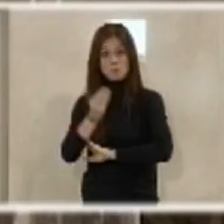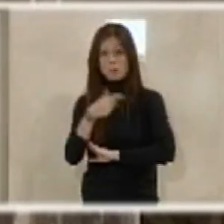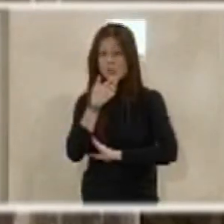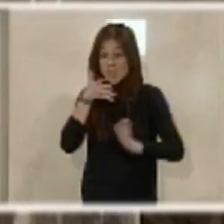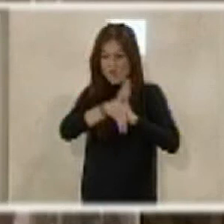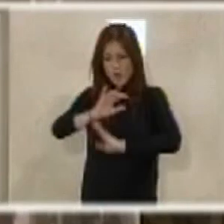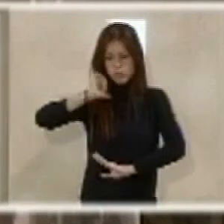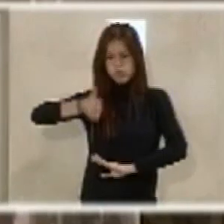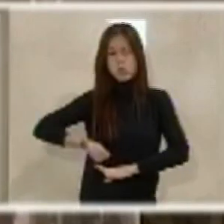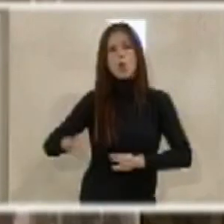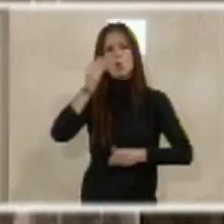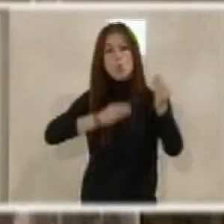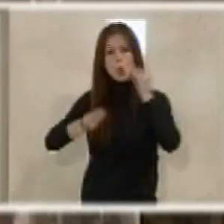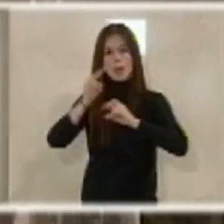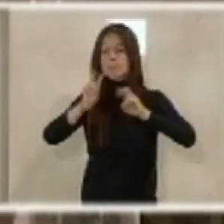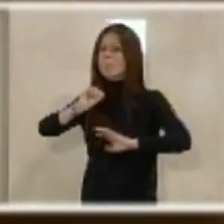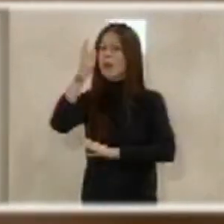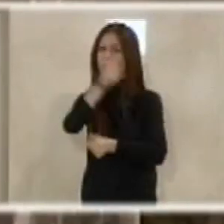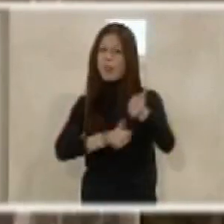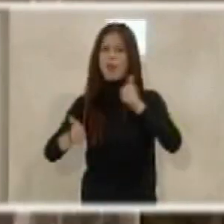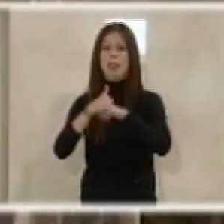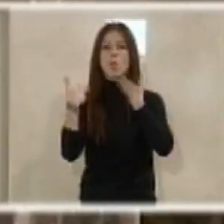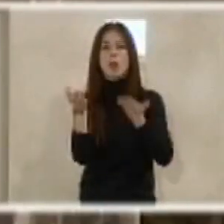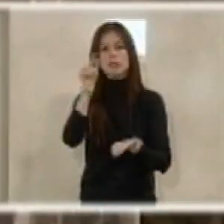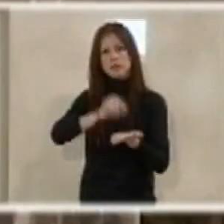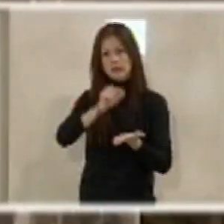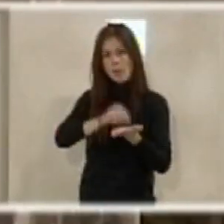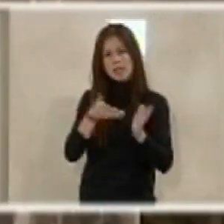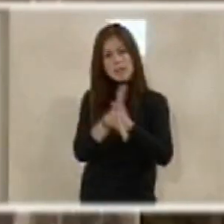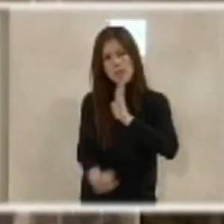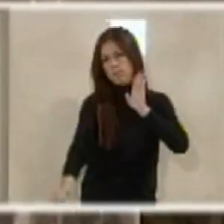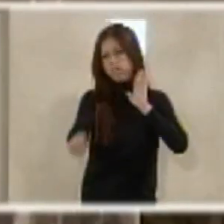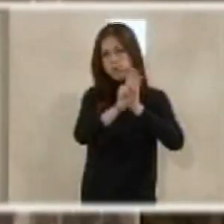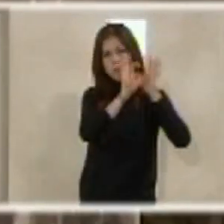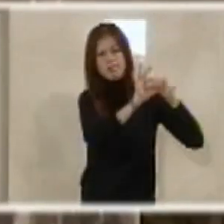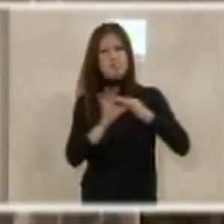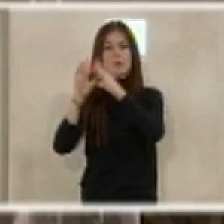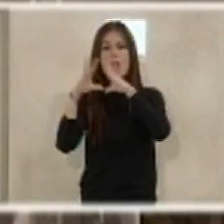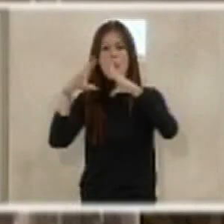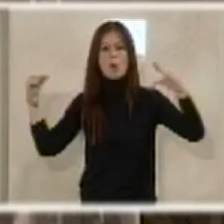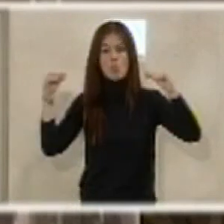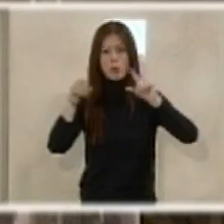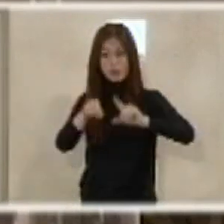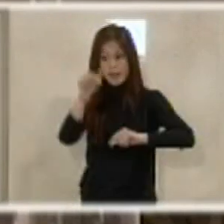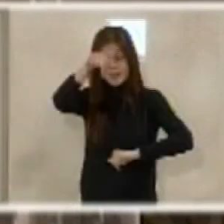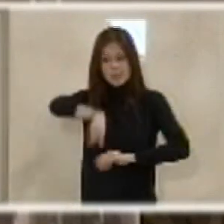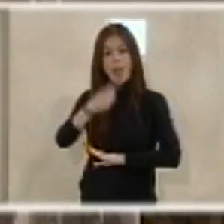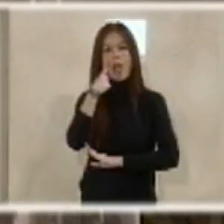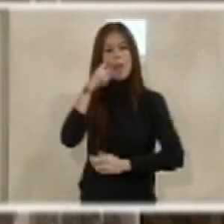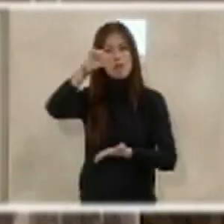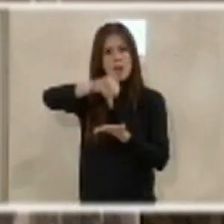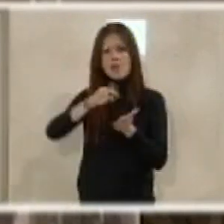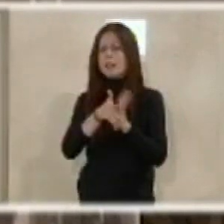riqueza culinaria destaca especialmente la etapa, un símbolo de la gastronomía andaluza que encuentra en Almería